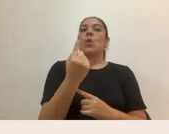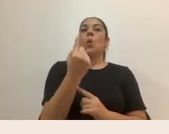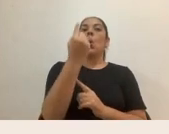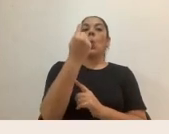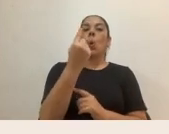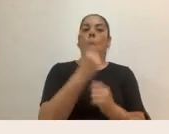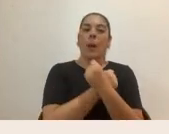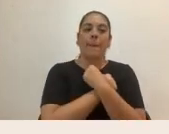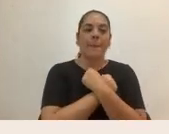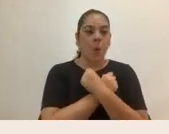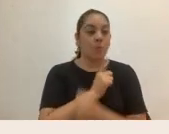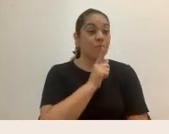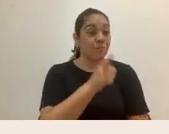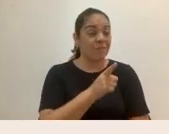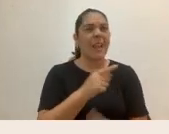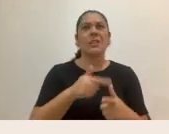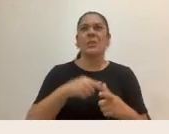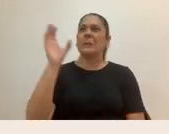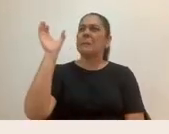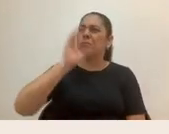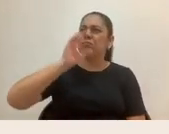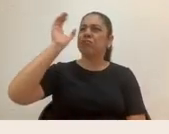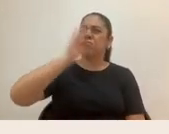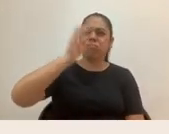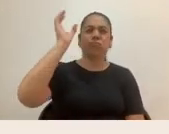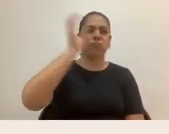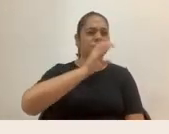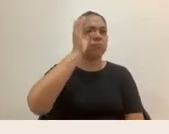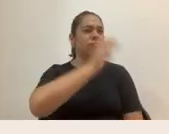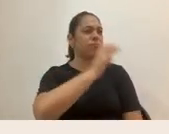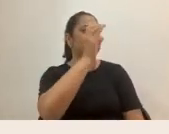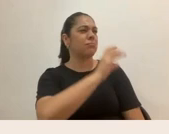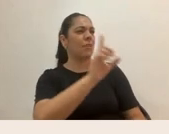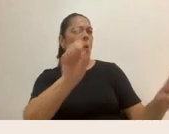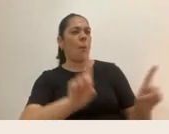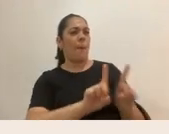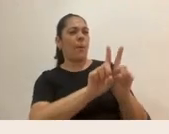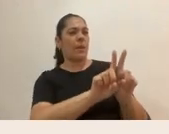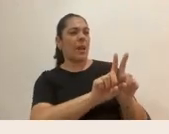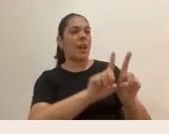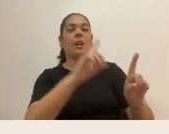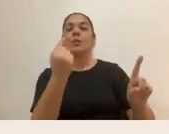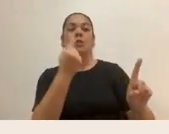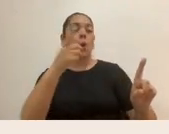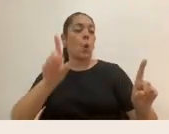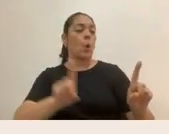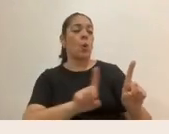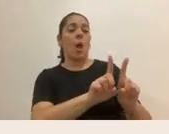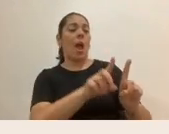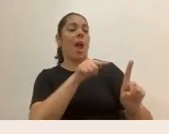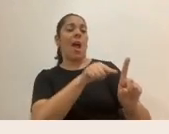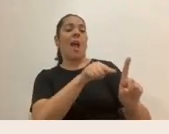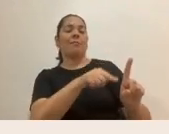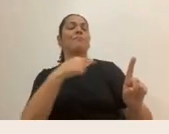esta búsqueda de la pareja para encontrar la felicidad. Y pensar que solo al lado de una persona, solo al lado de una